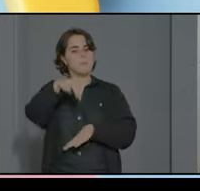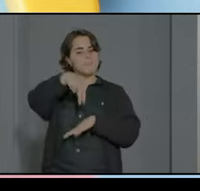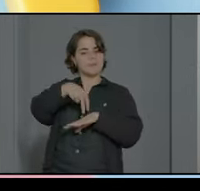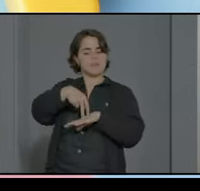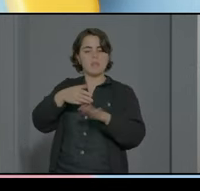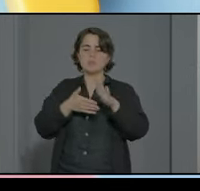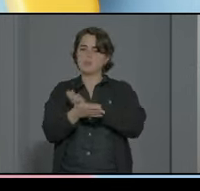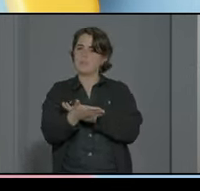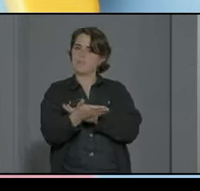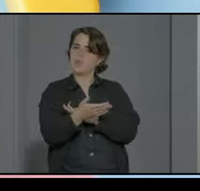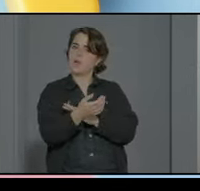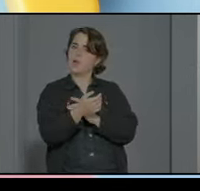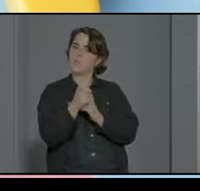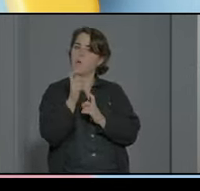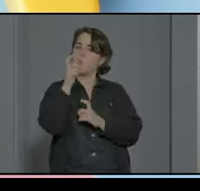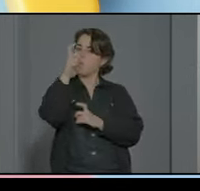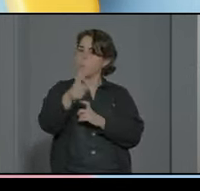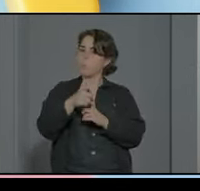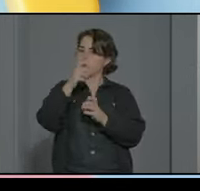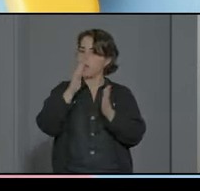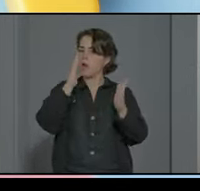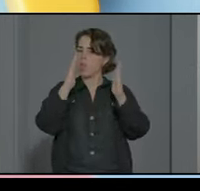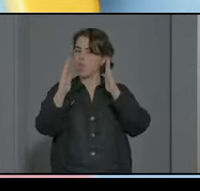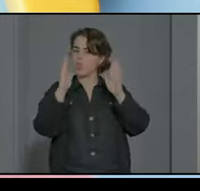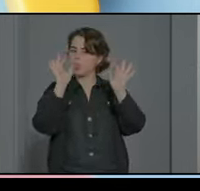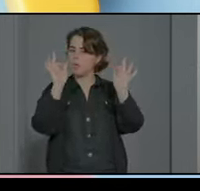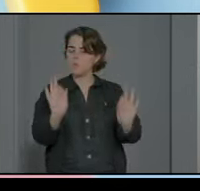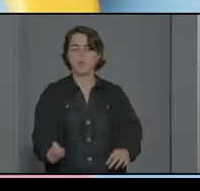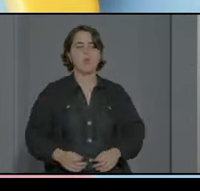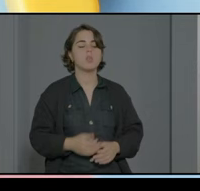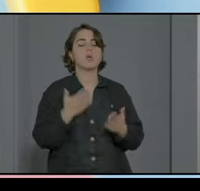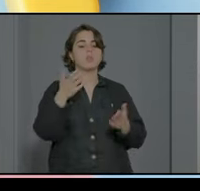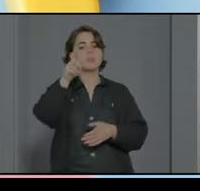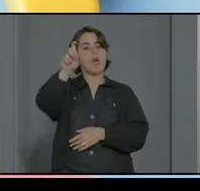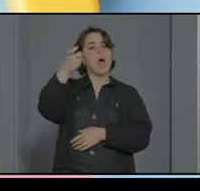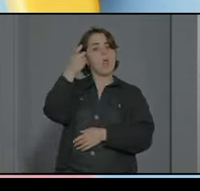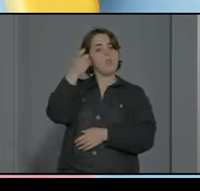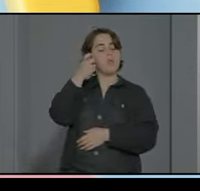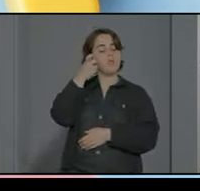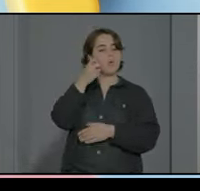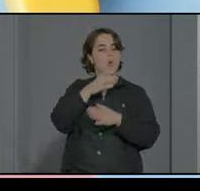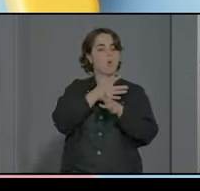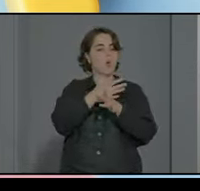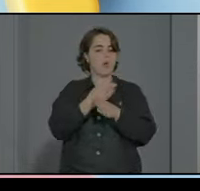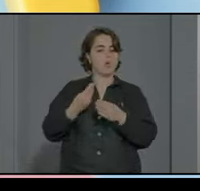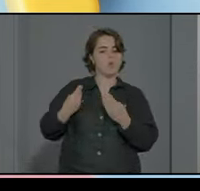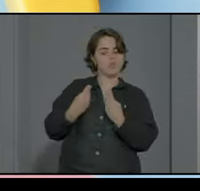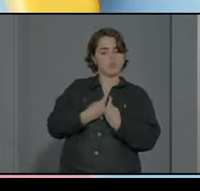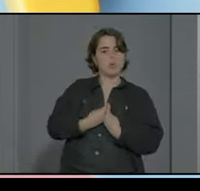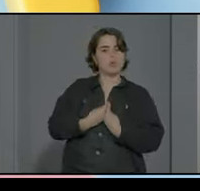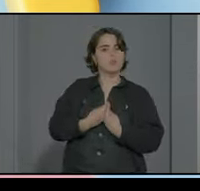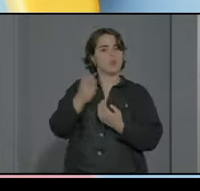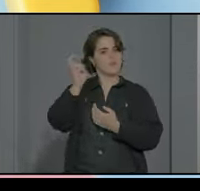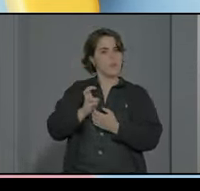es muy muy periódica estos voluntarios estos alumnos que acuden a jugar con nosotros tienen un perfil muy